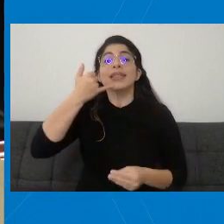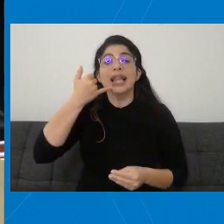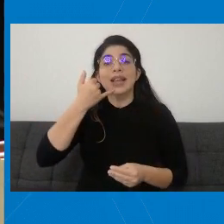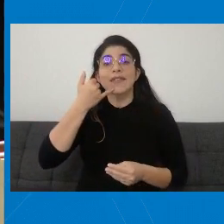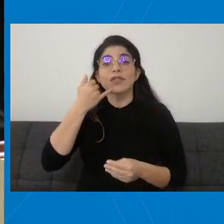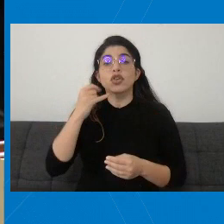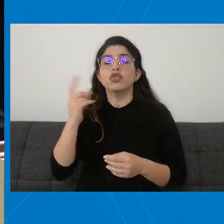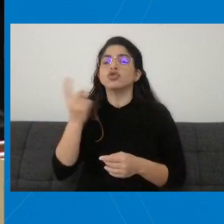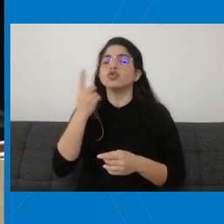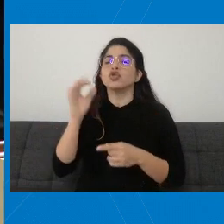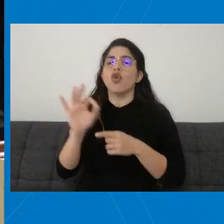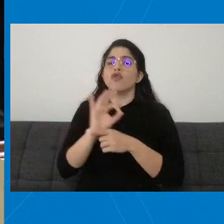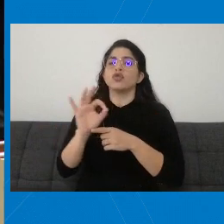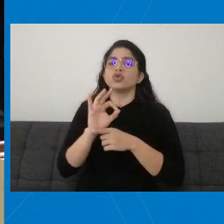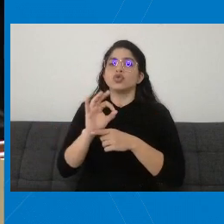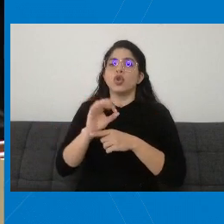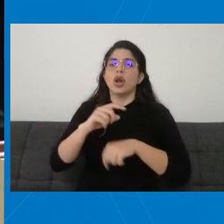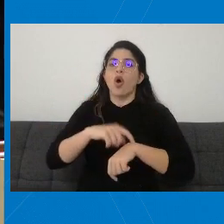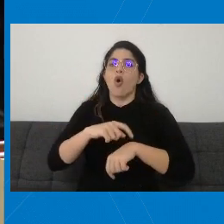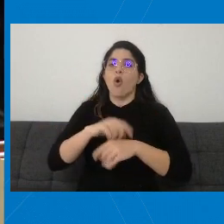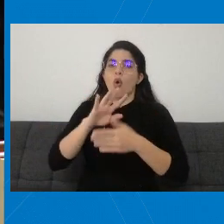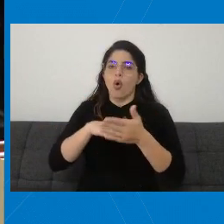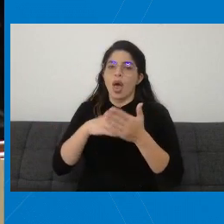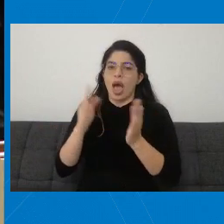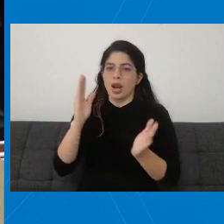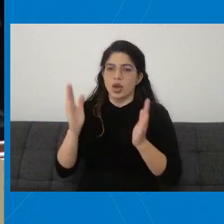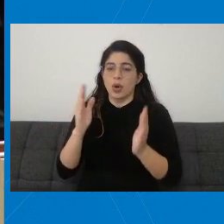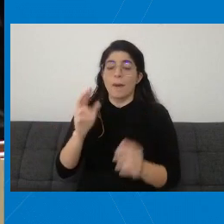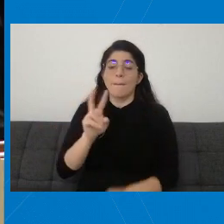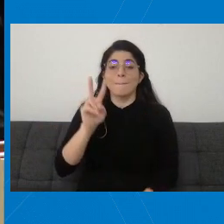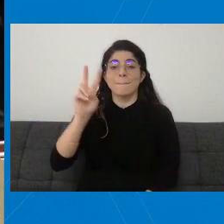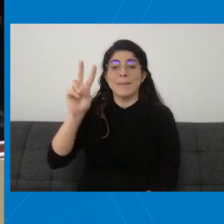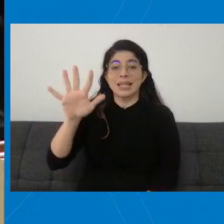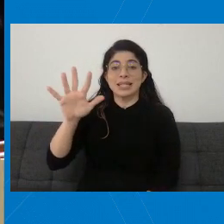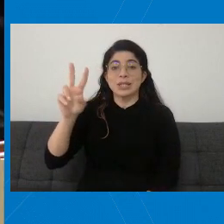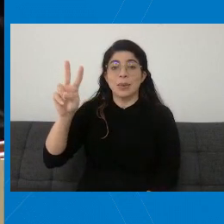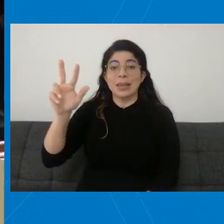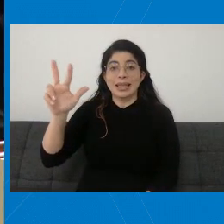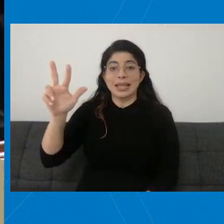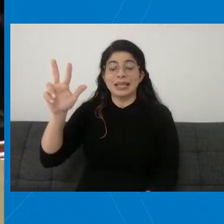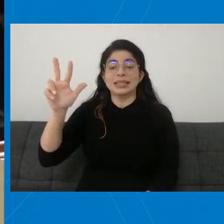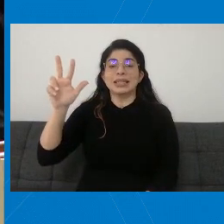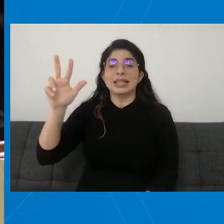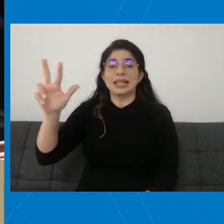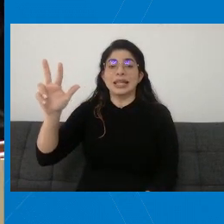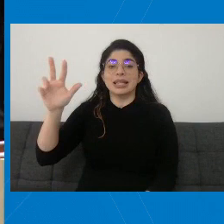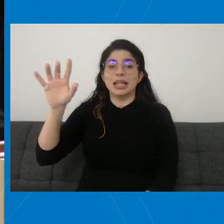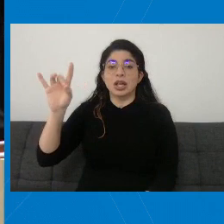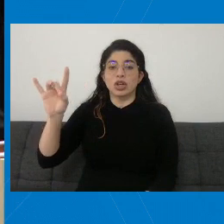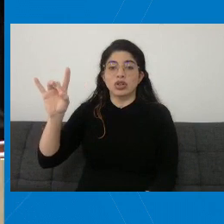en horario hábil, que son 25233838,